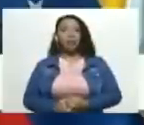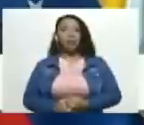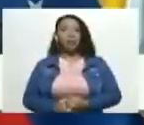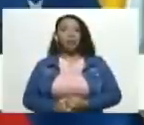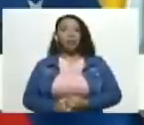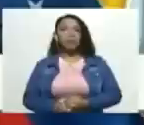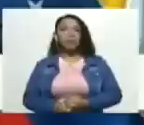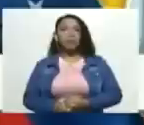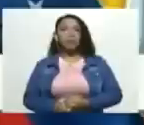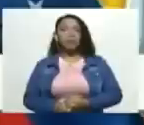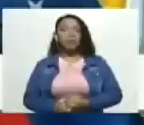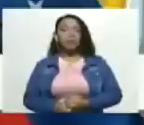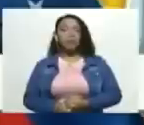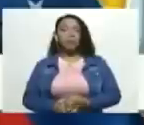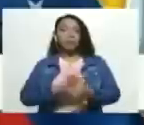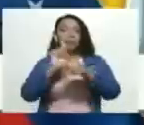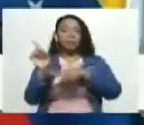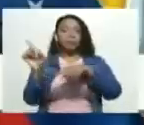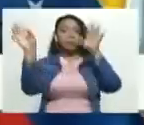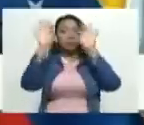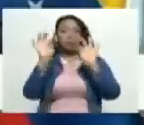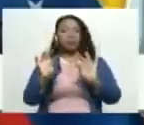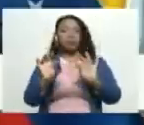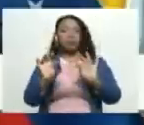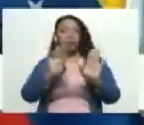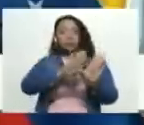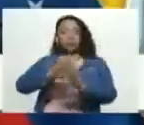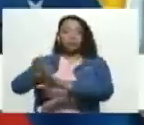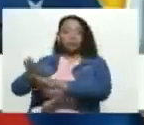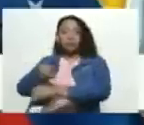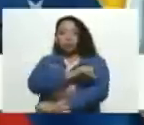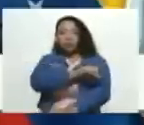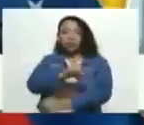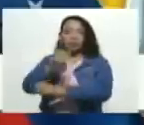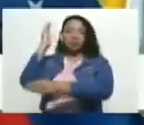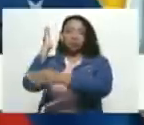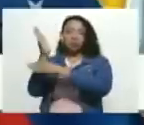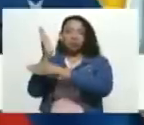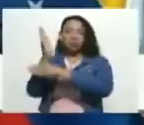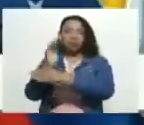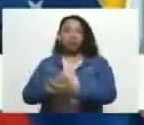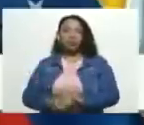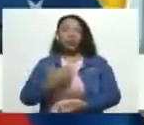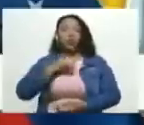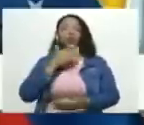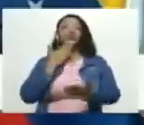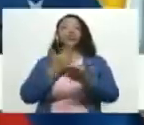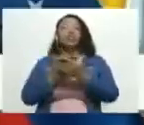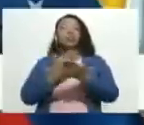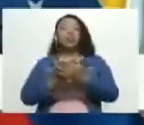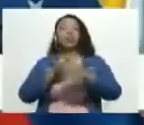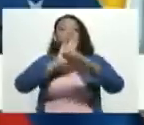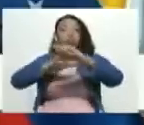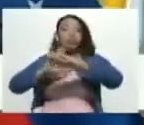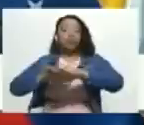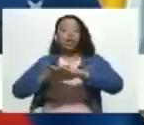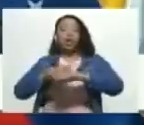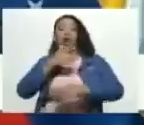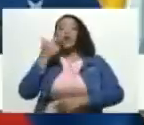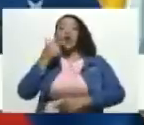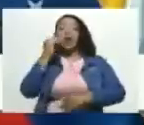En tal sentido, aparte de las órdenes de aprehensión, hemos solicitado alerta roja internacional,